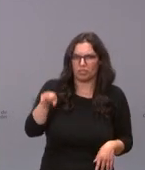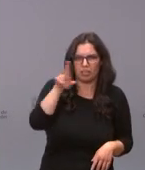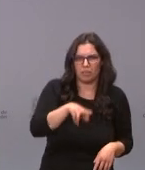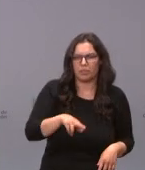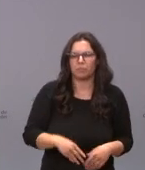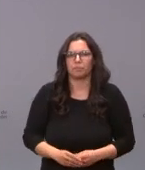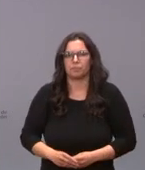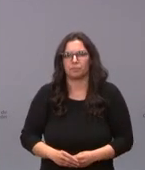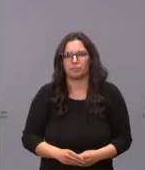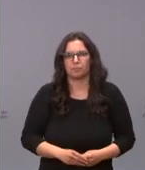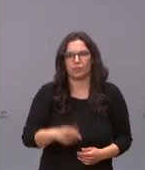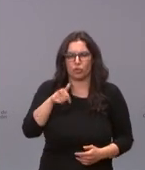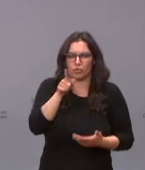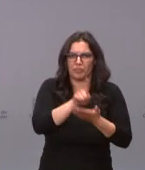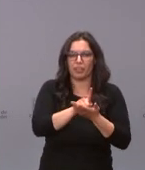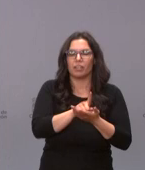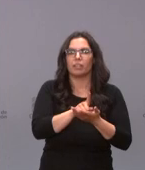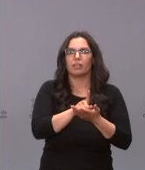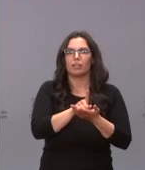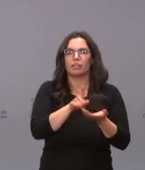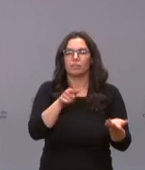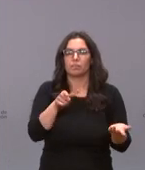a reiterarlo hoy nuevamente no hay